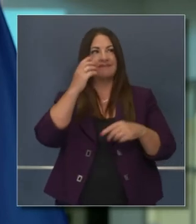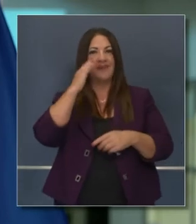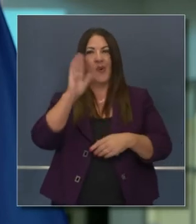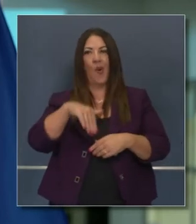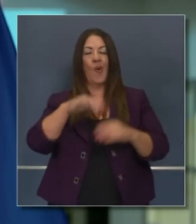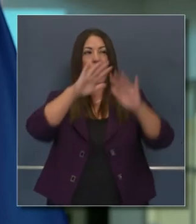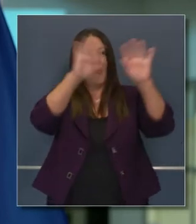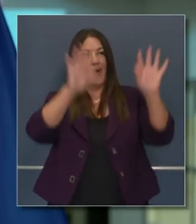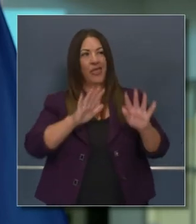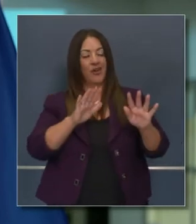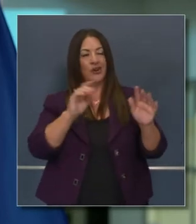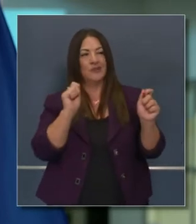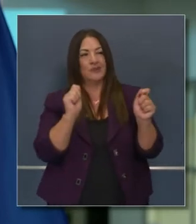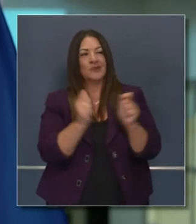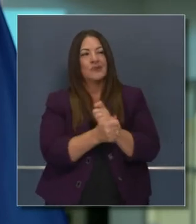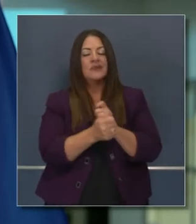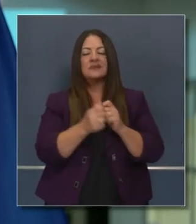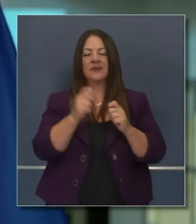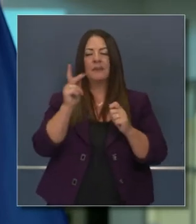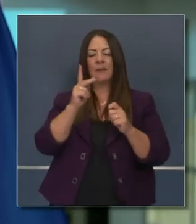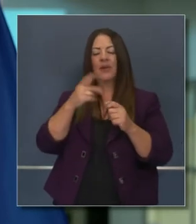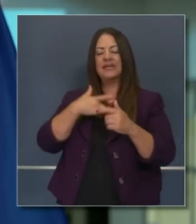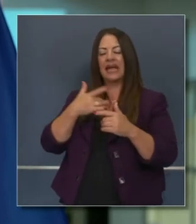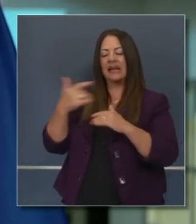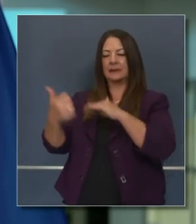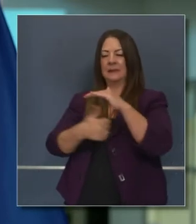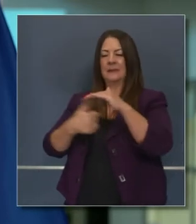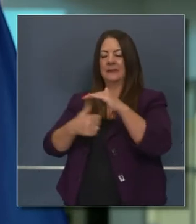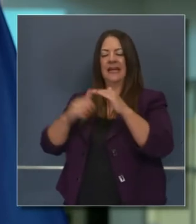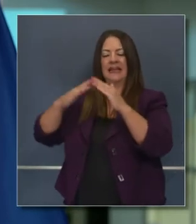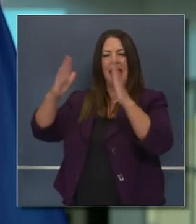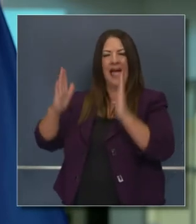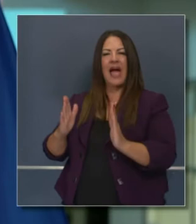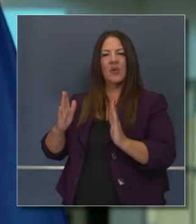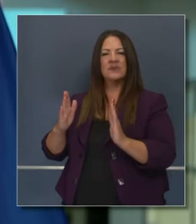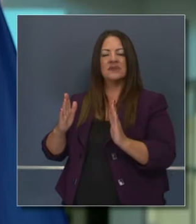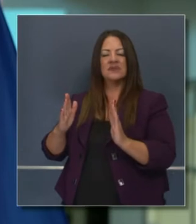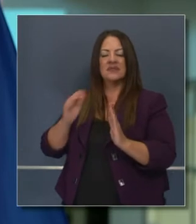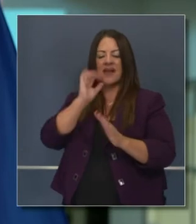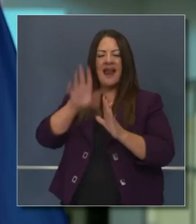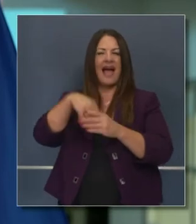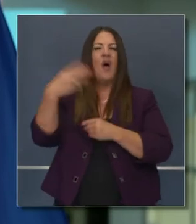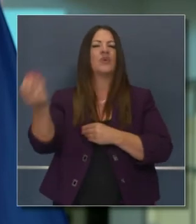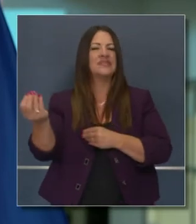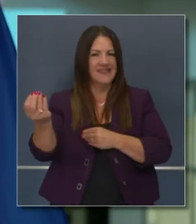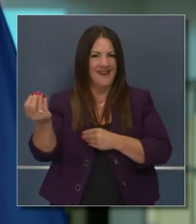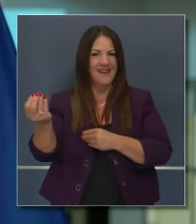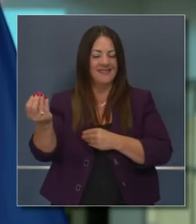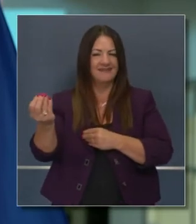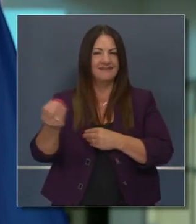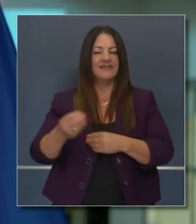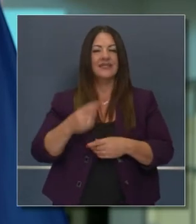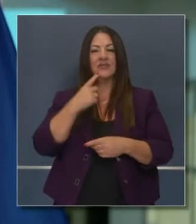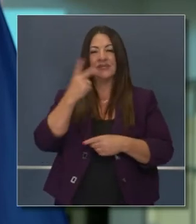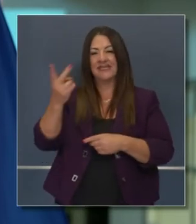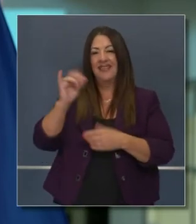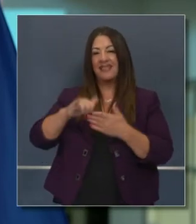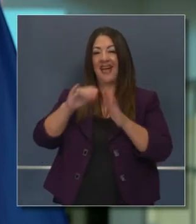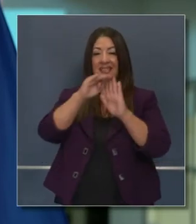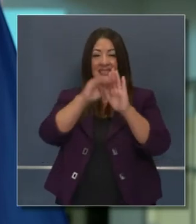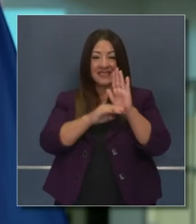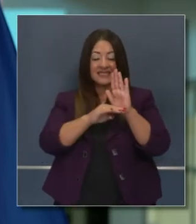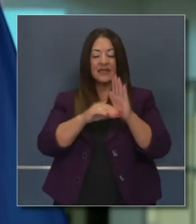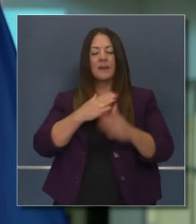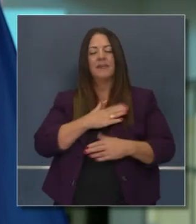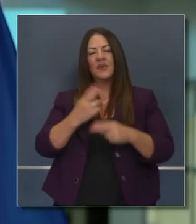actividades, otra vez hay interiores por el clima. Y seguiremos siendo vigilantes y les recordaremos a ustedes siempre lo